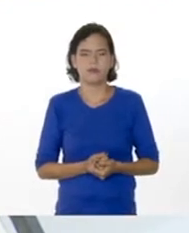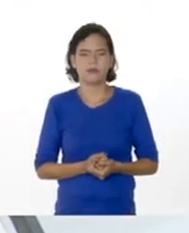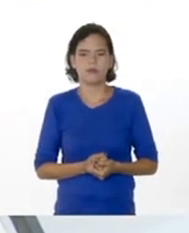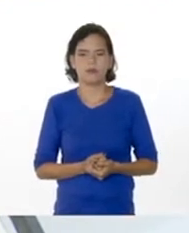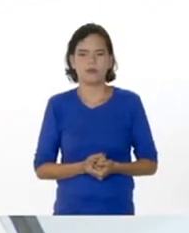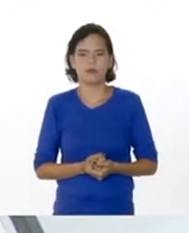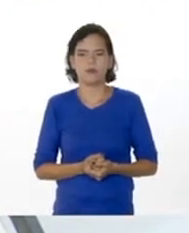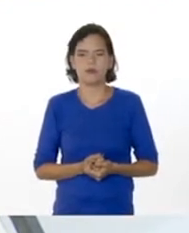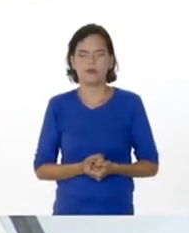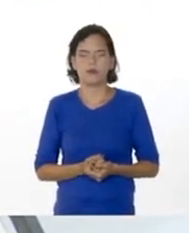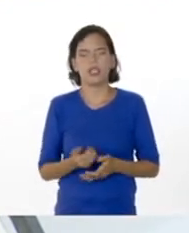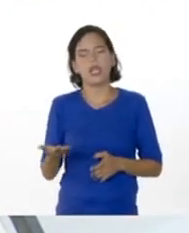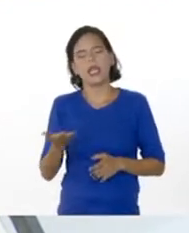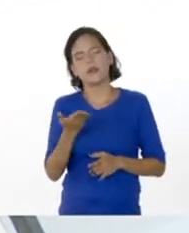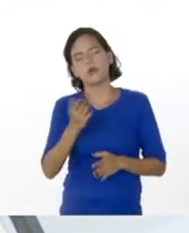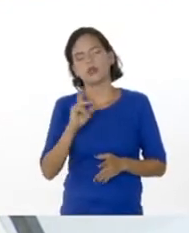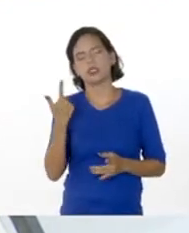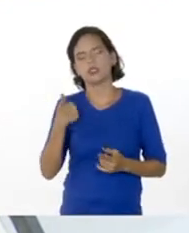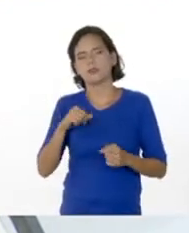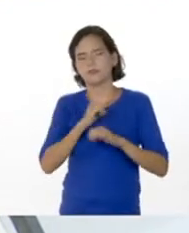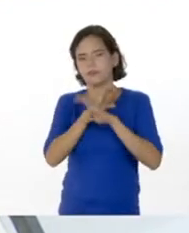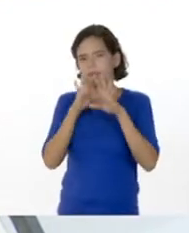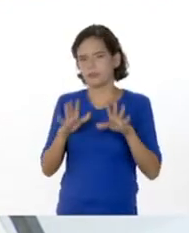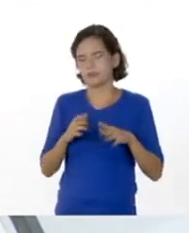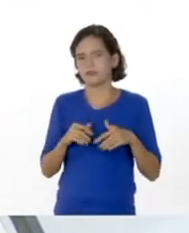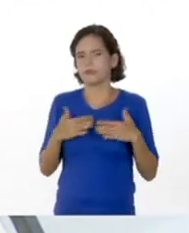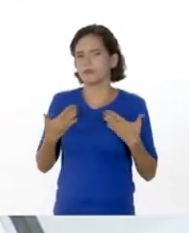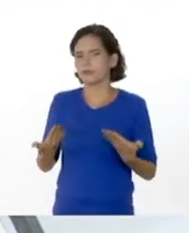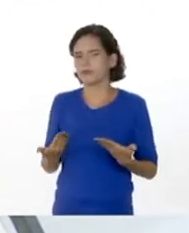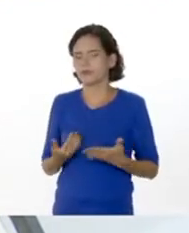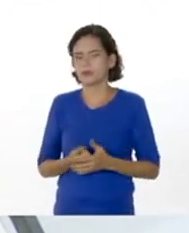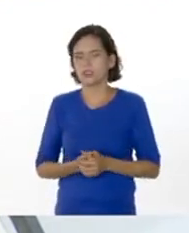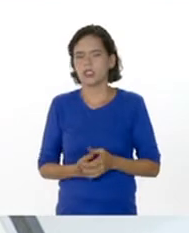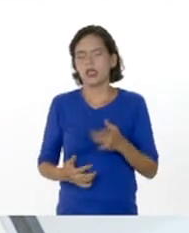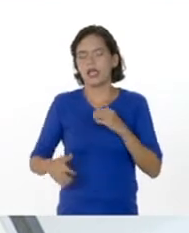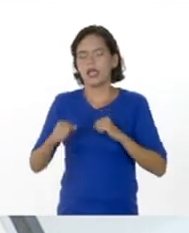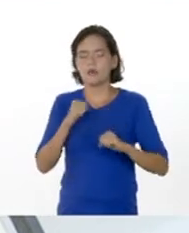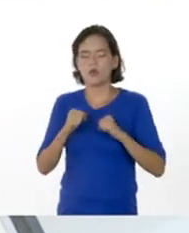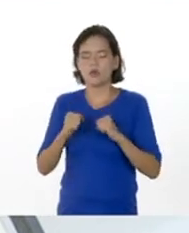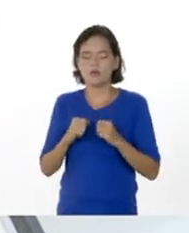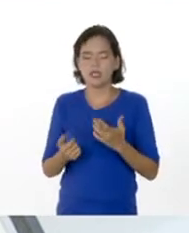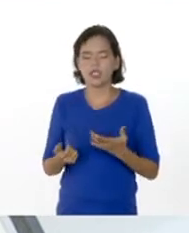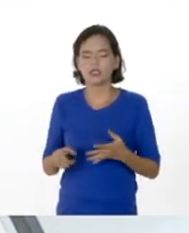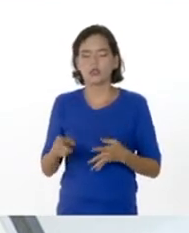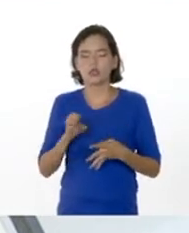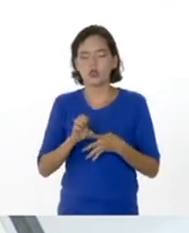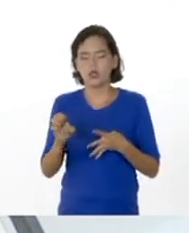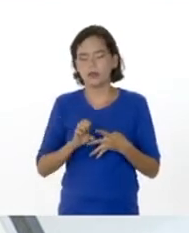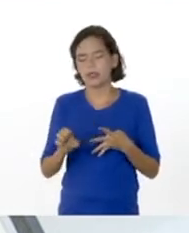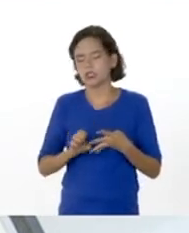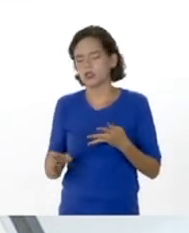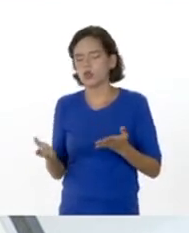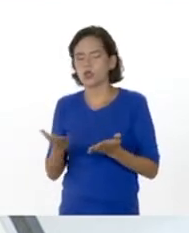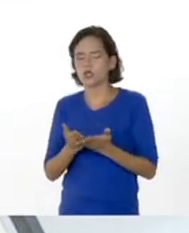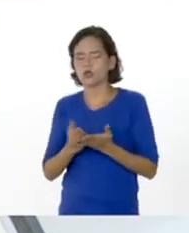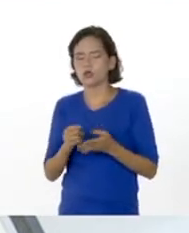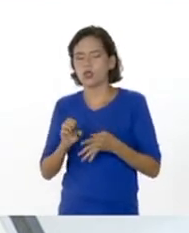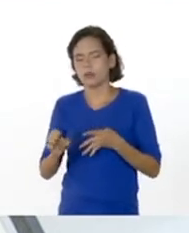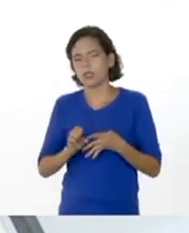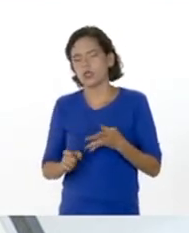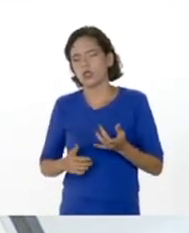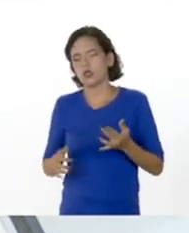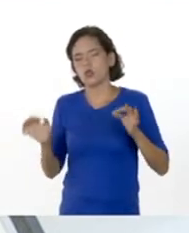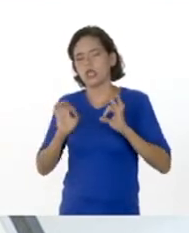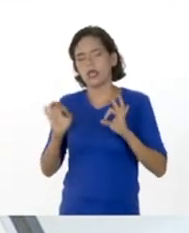destacar que el movimiento de fluido o el estudio de los fluidos no